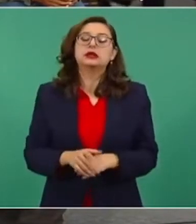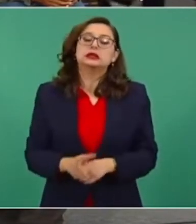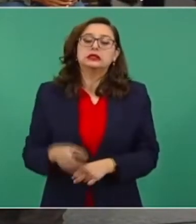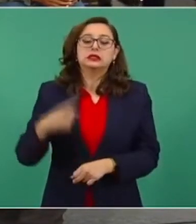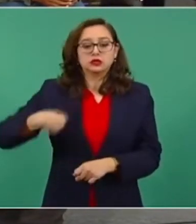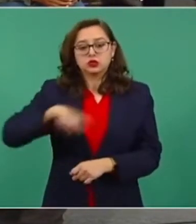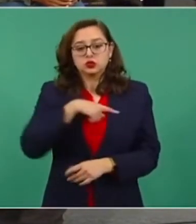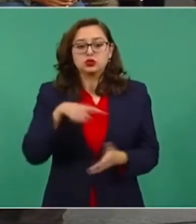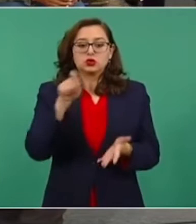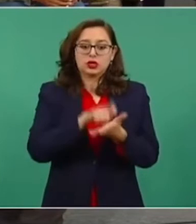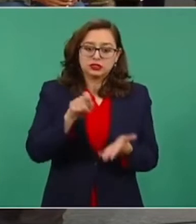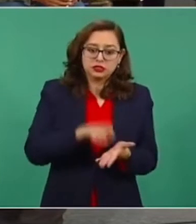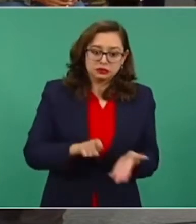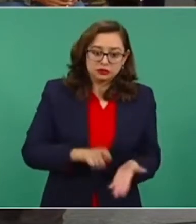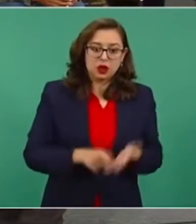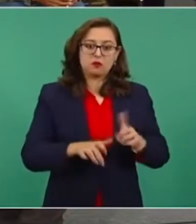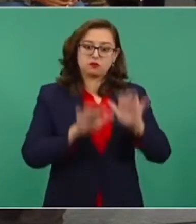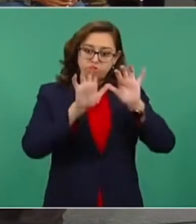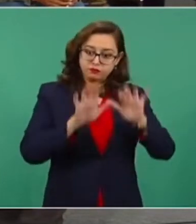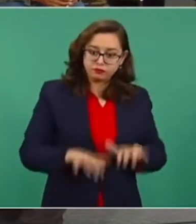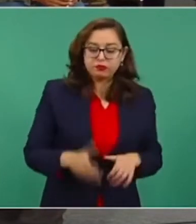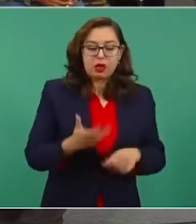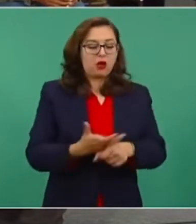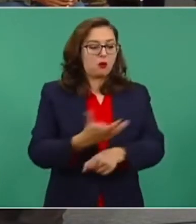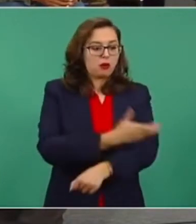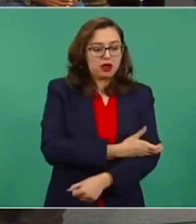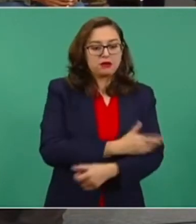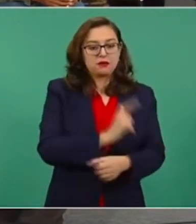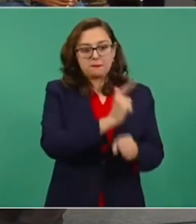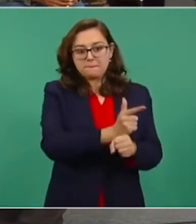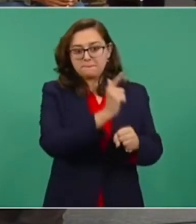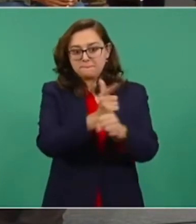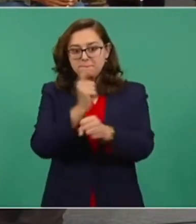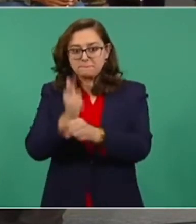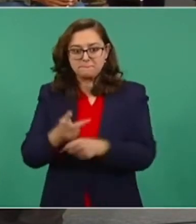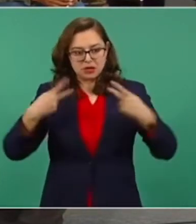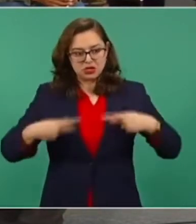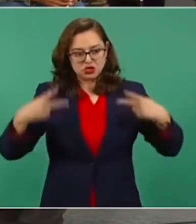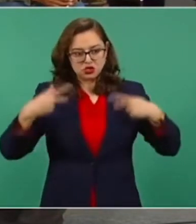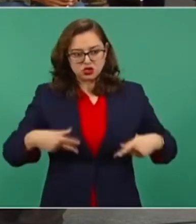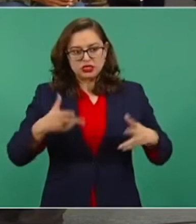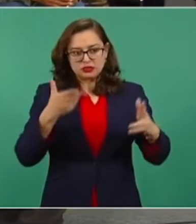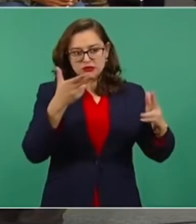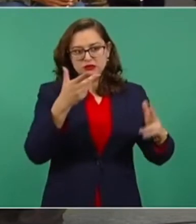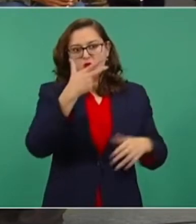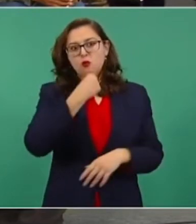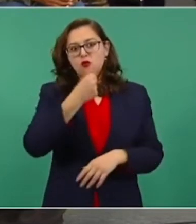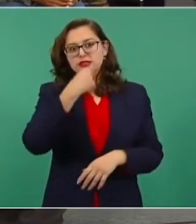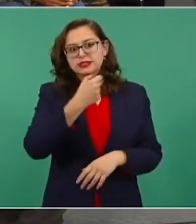acompañar, ayudamos a ubicar presuntos asesinos, presuntos feminicidas.